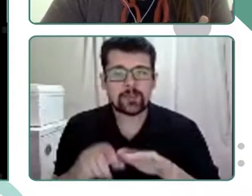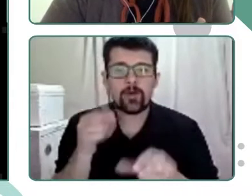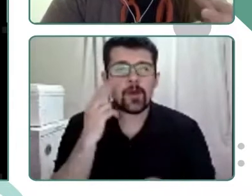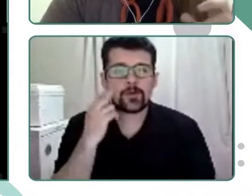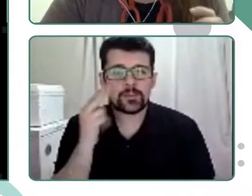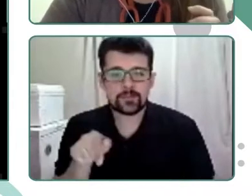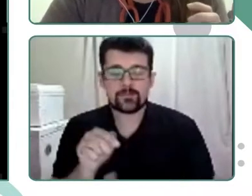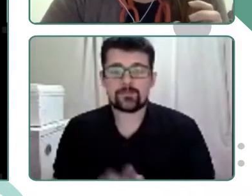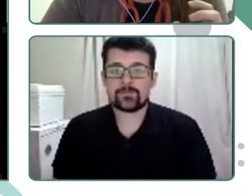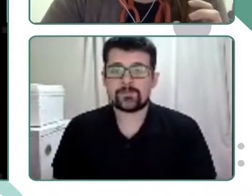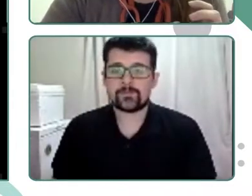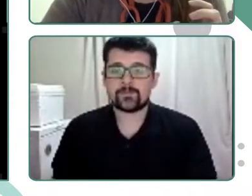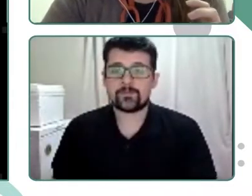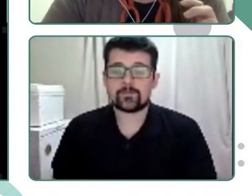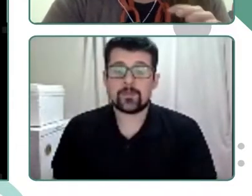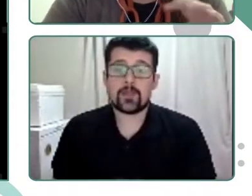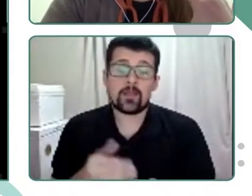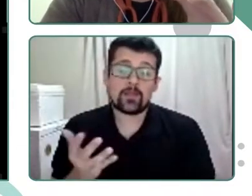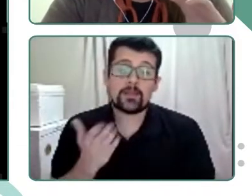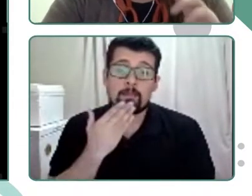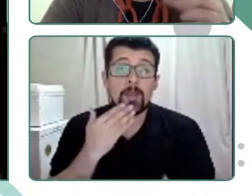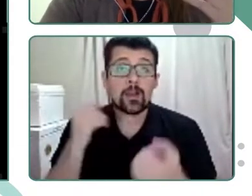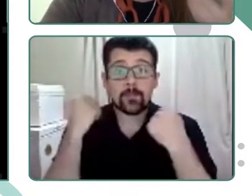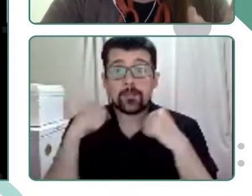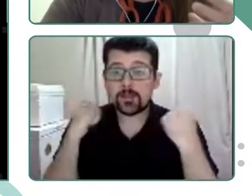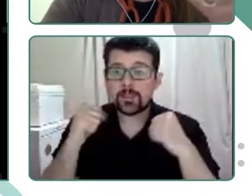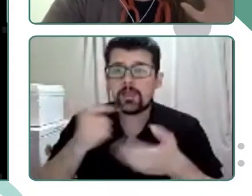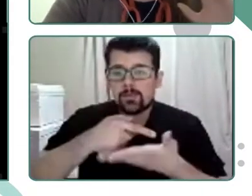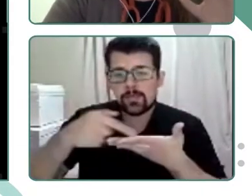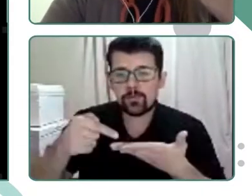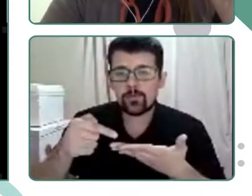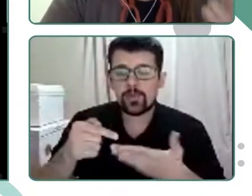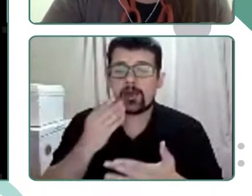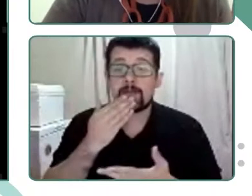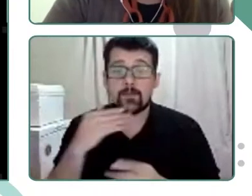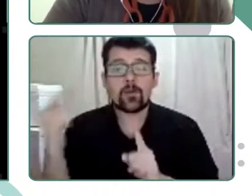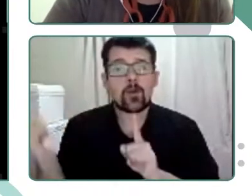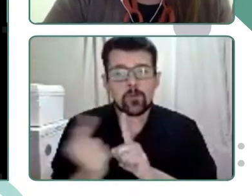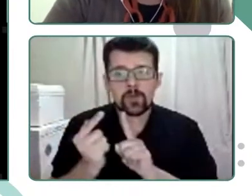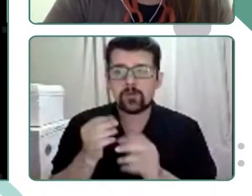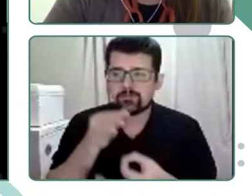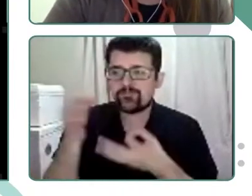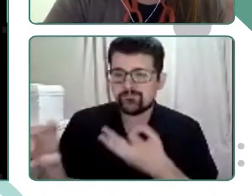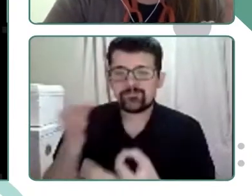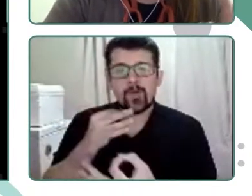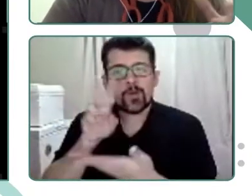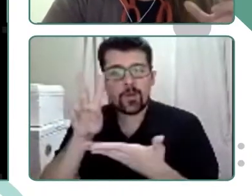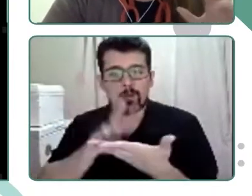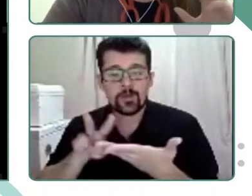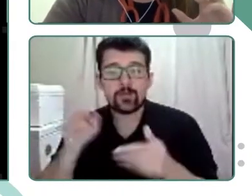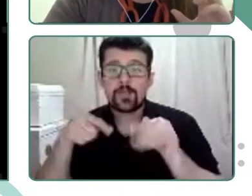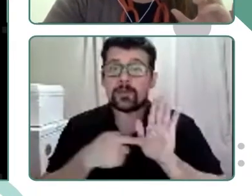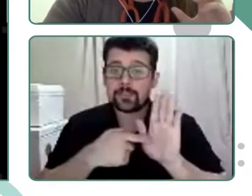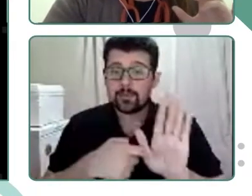conocimiento? Y justamente la práctica de escritura situada y los encuentros diálogicos lectores que vamos a presentar en esta presentación,